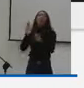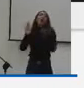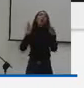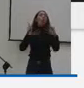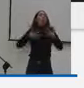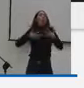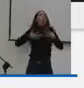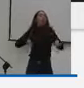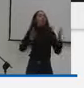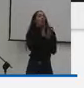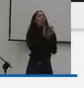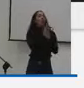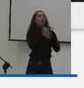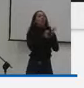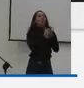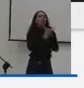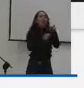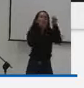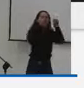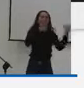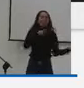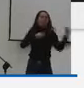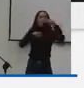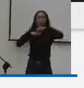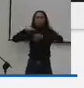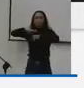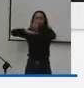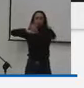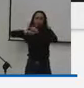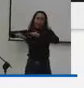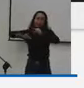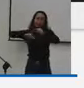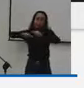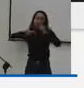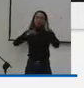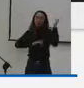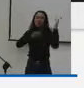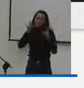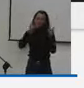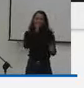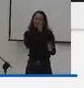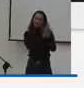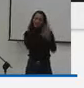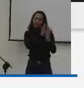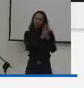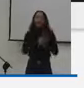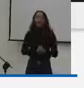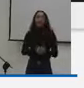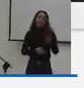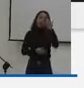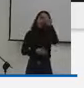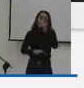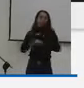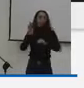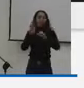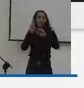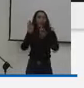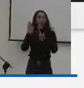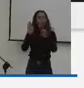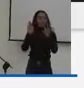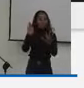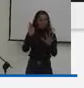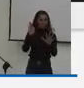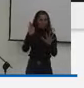con el deporte aquí es importante mencionar que en virtud del artículo 25 del